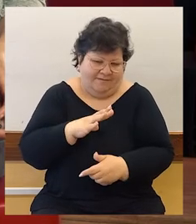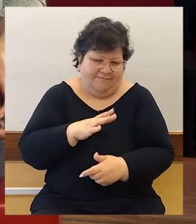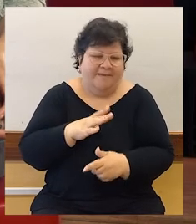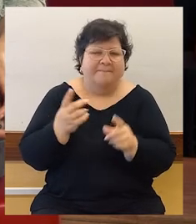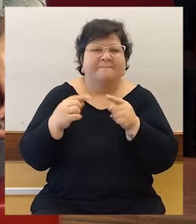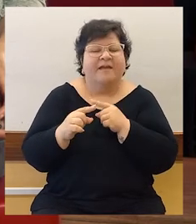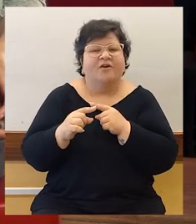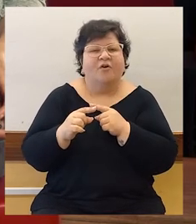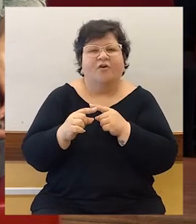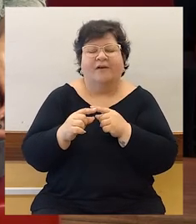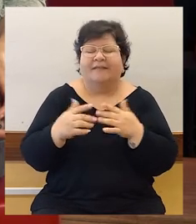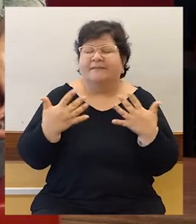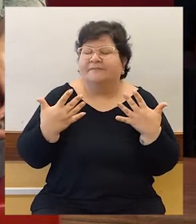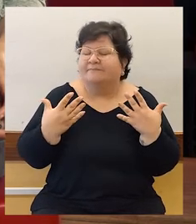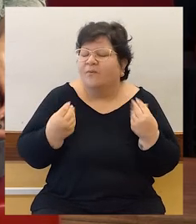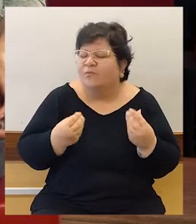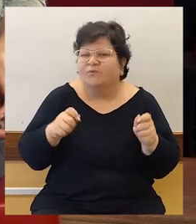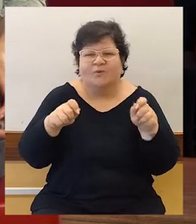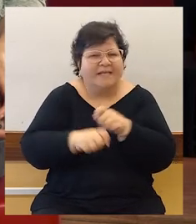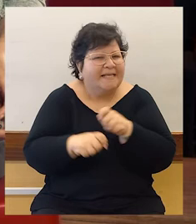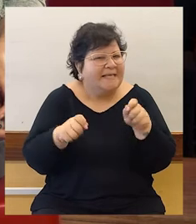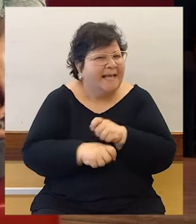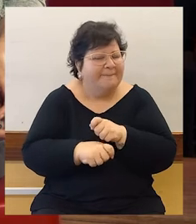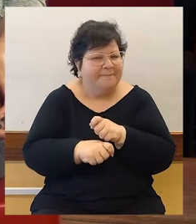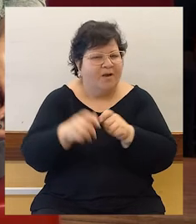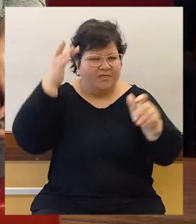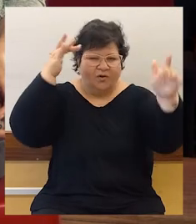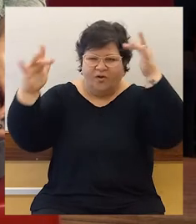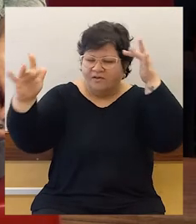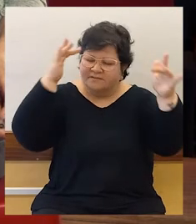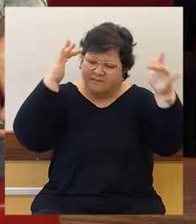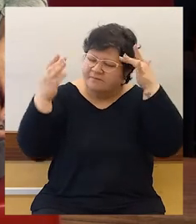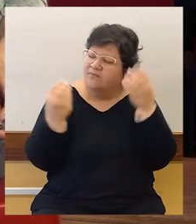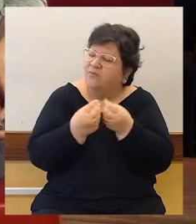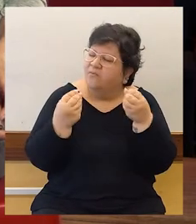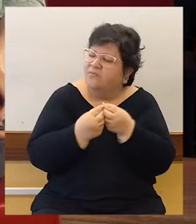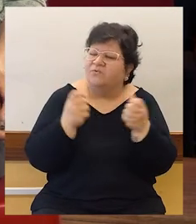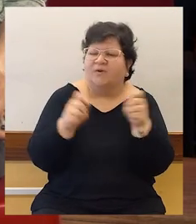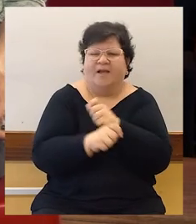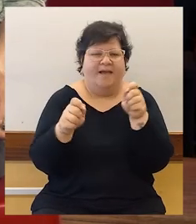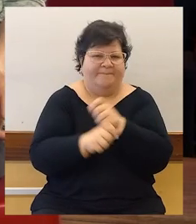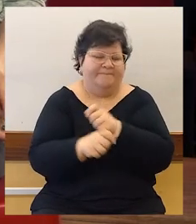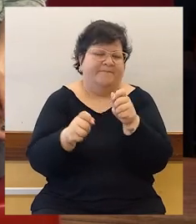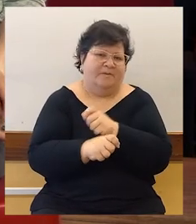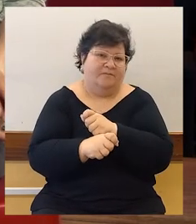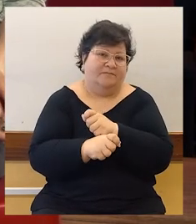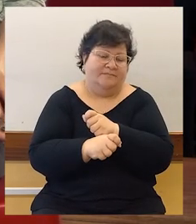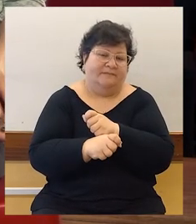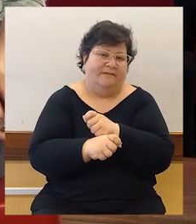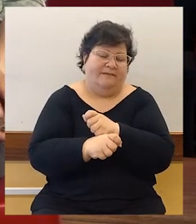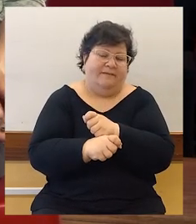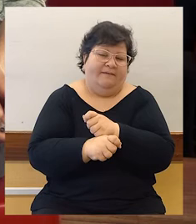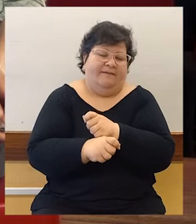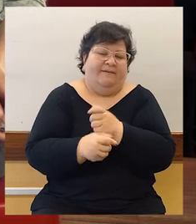es realmente revolucionario el cambio que se da en la adolescencia, y incluso a